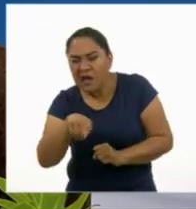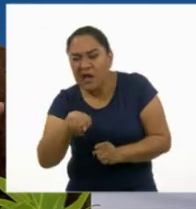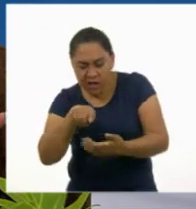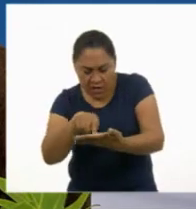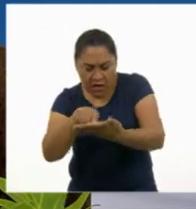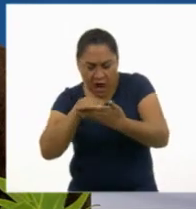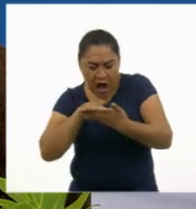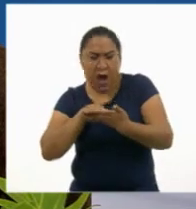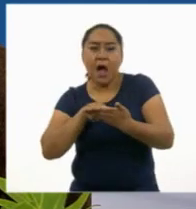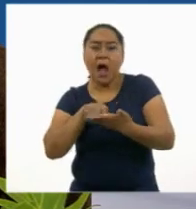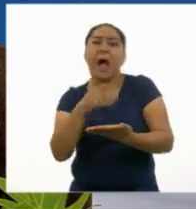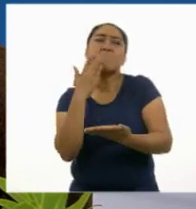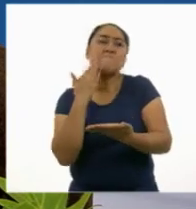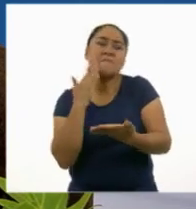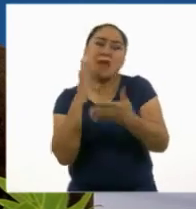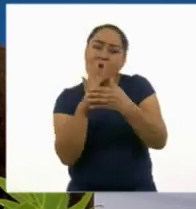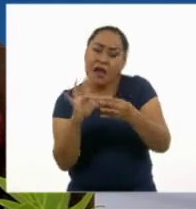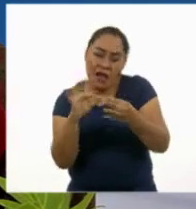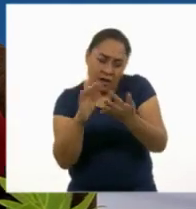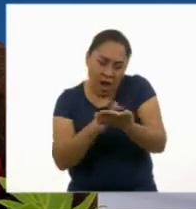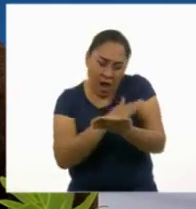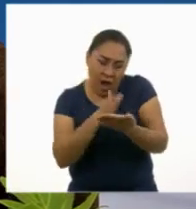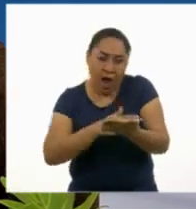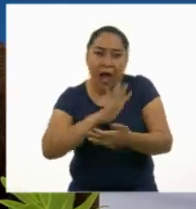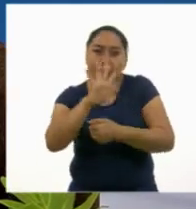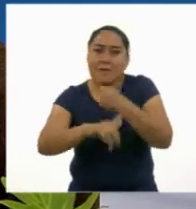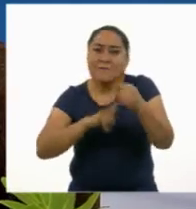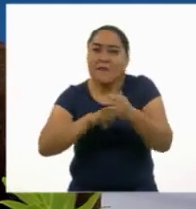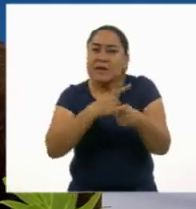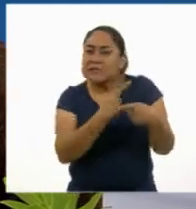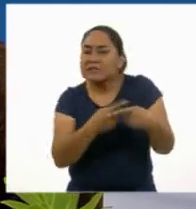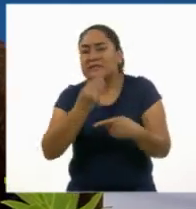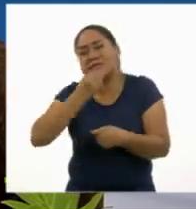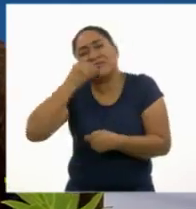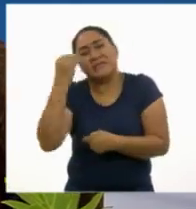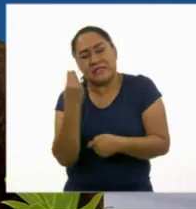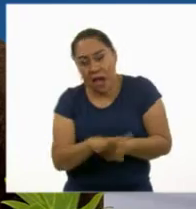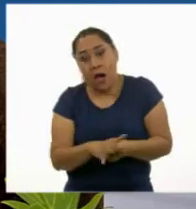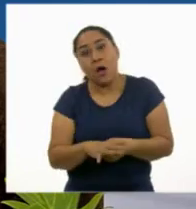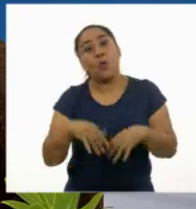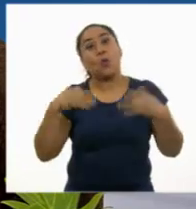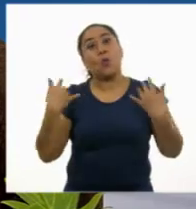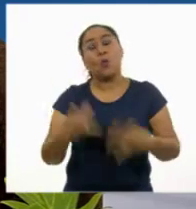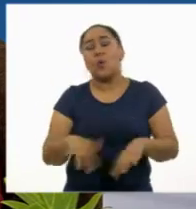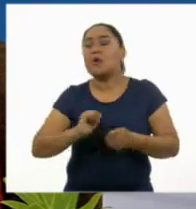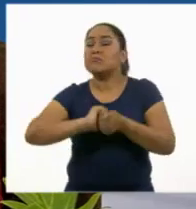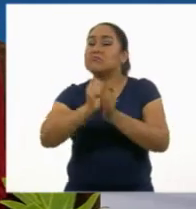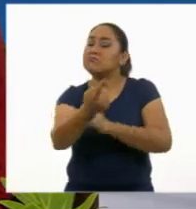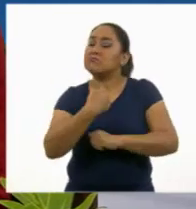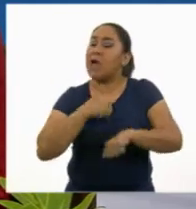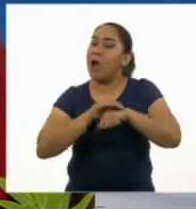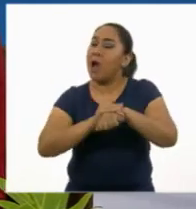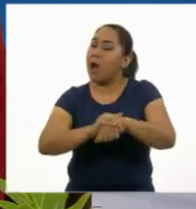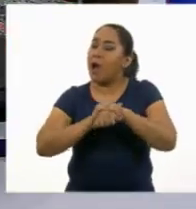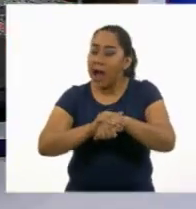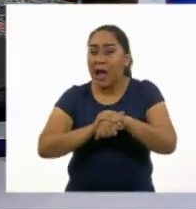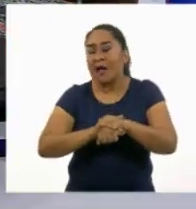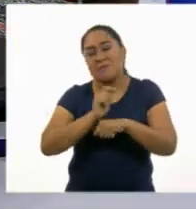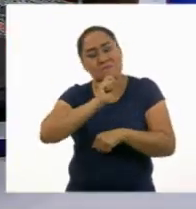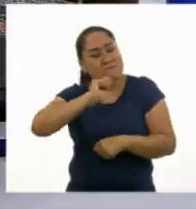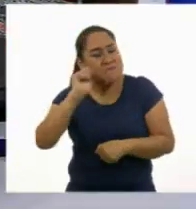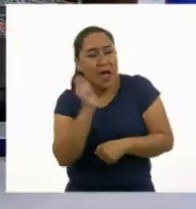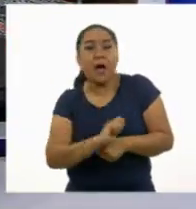padrísimo. Y en ese momento se hizo mi mejor amigo porque a mí también me llamaban la atención los insectos.